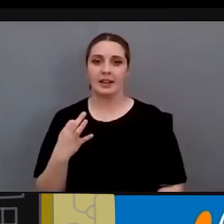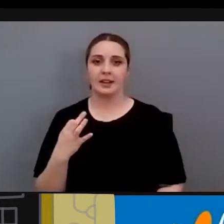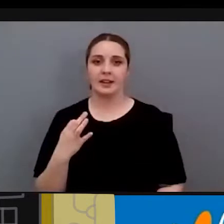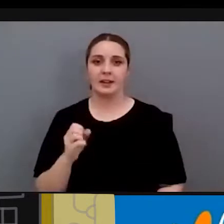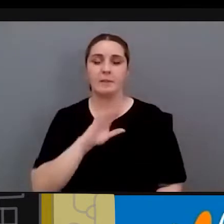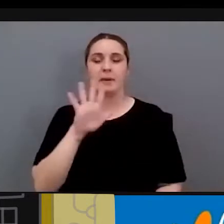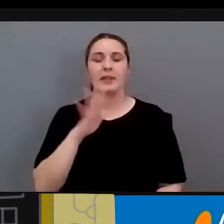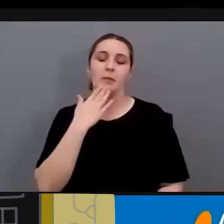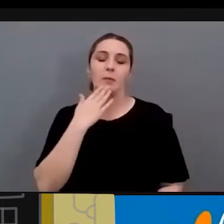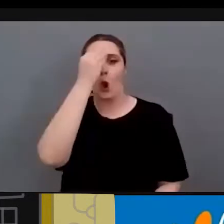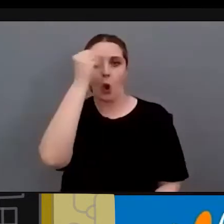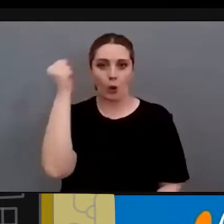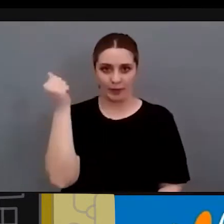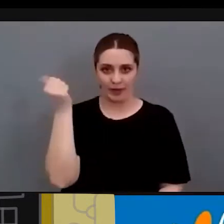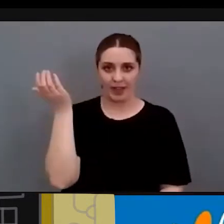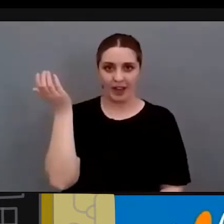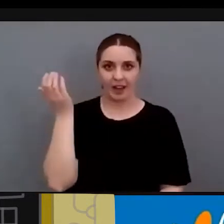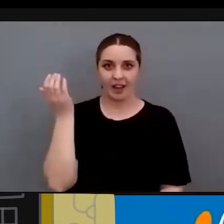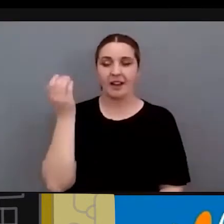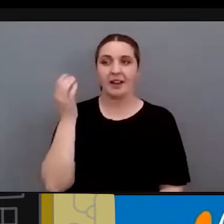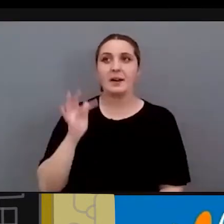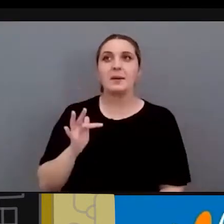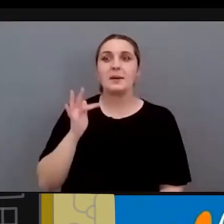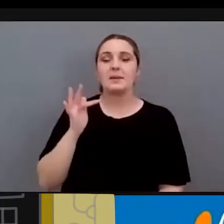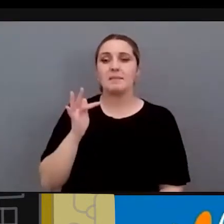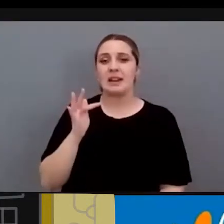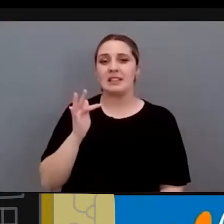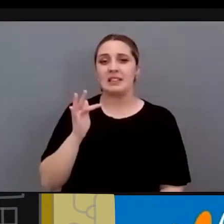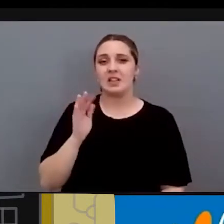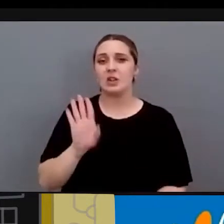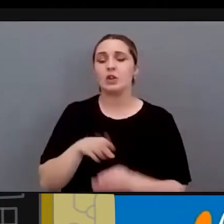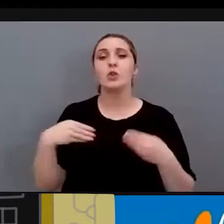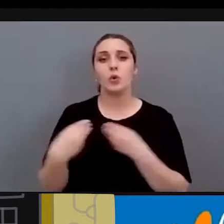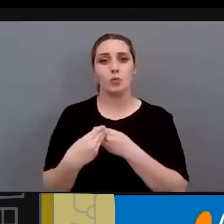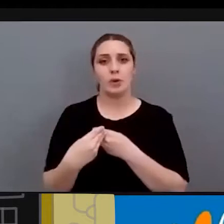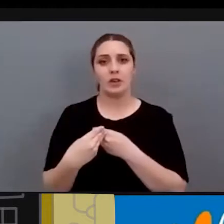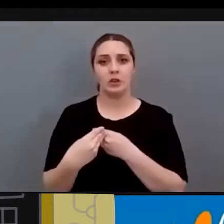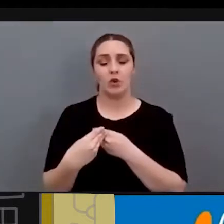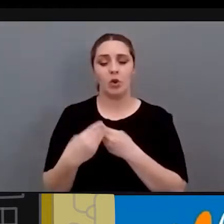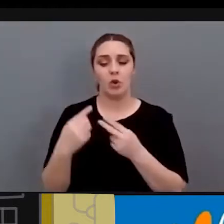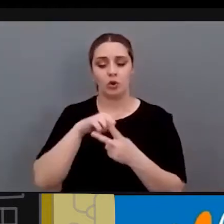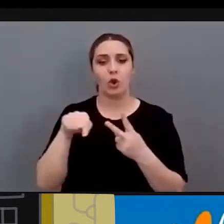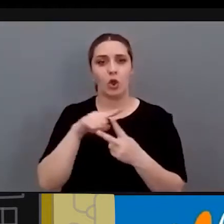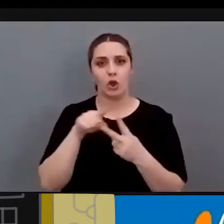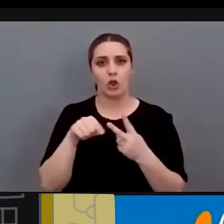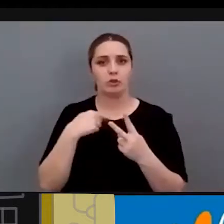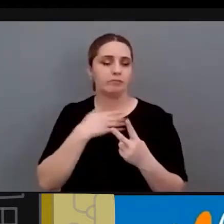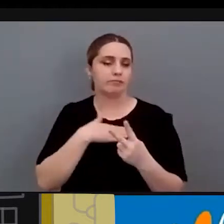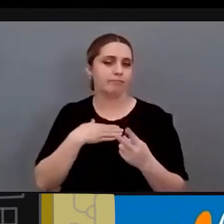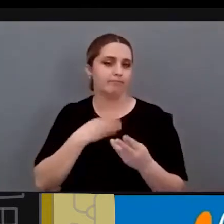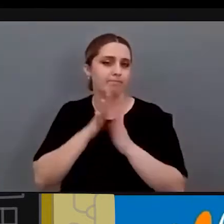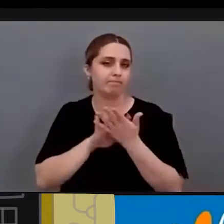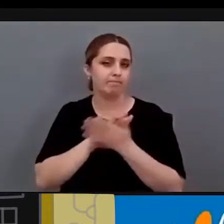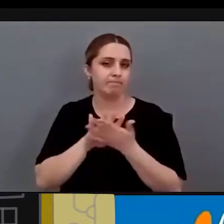olvidamos, ¿no? Y además hay, bueno, hay dos documentos que a mí me gusta comentar, que son